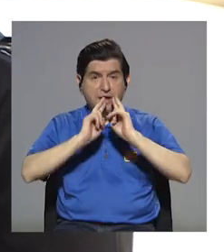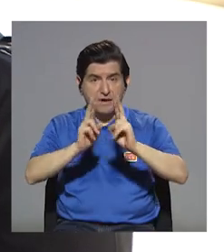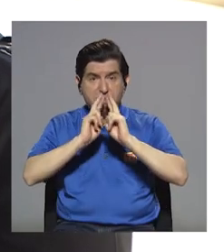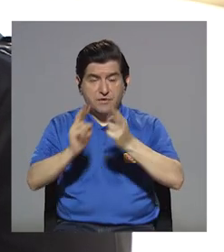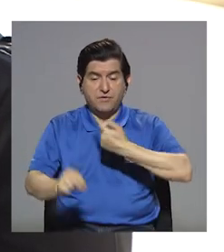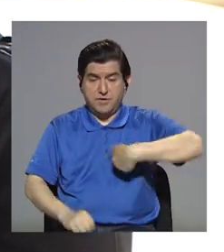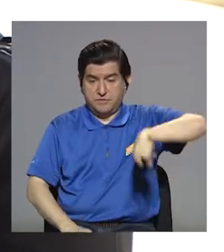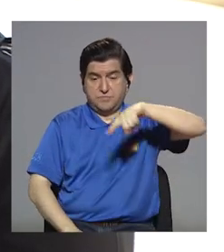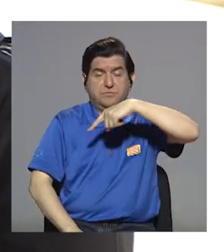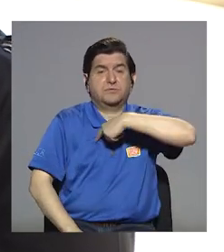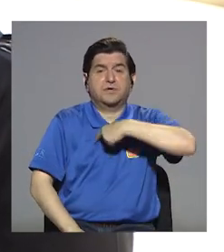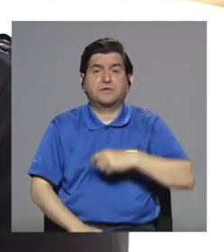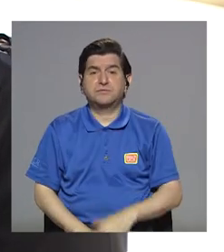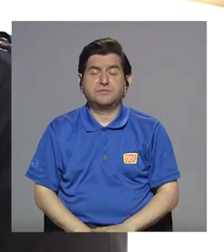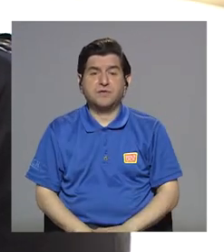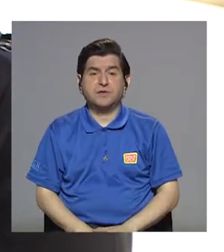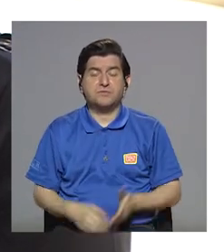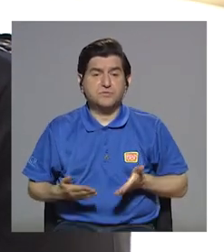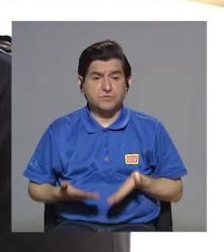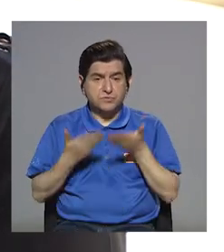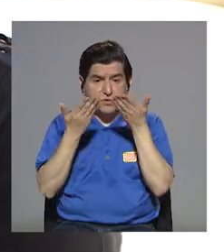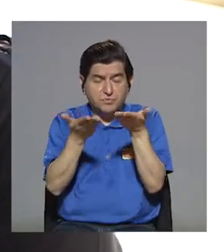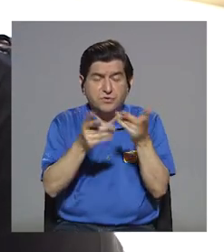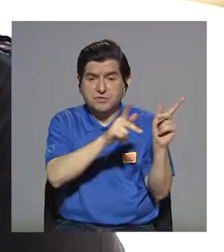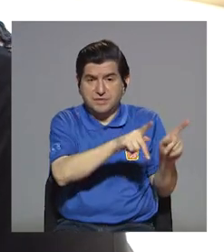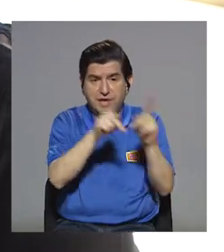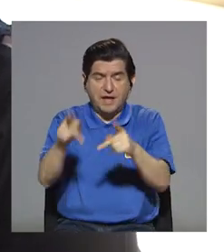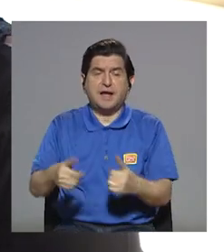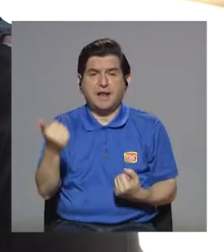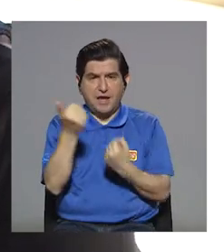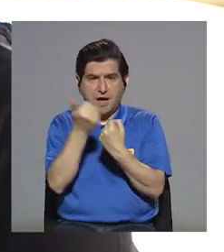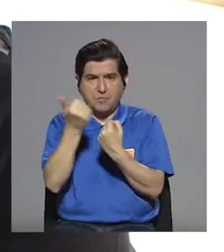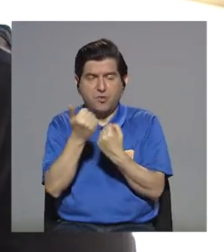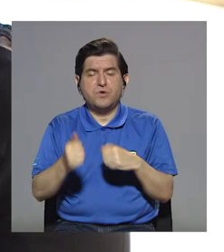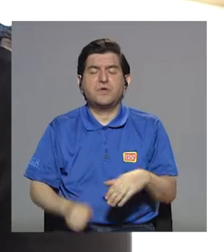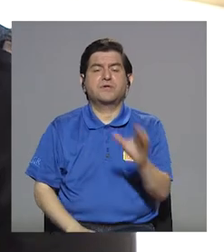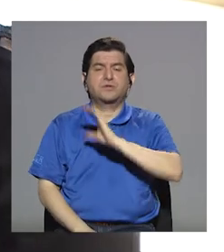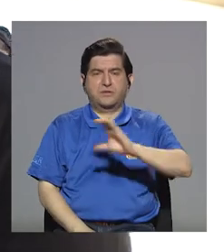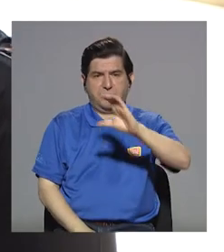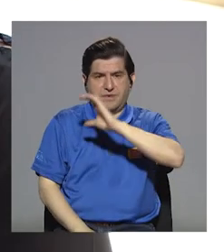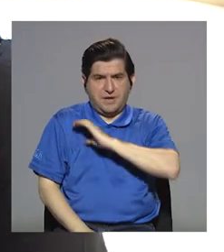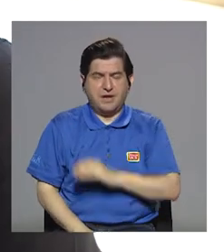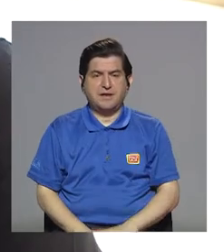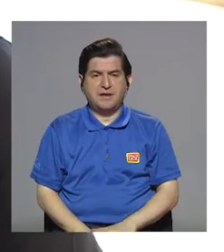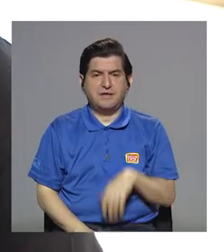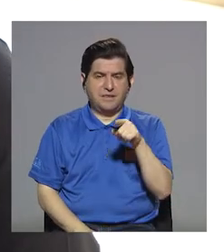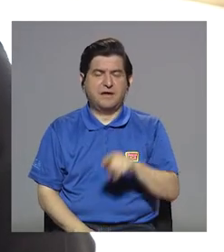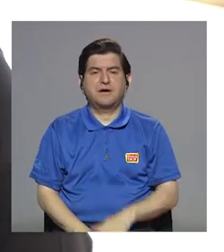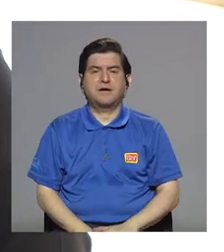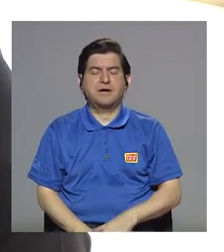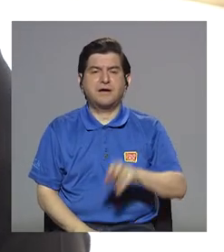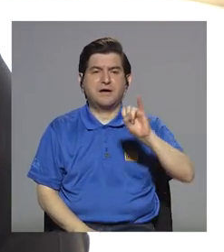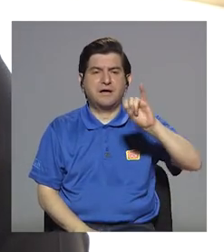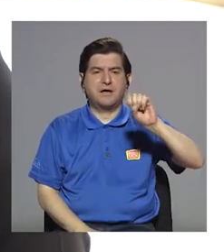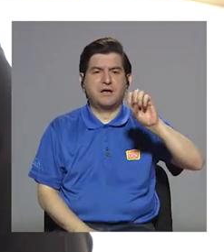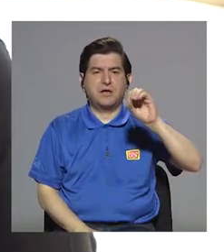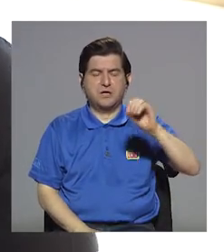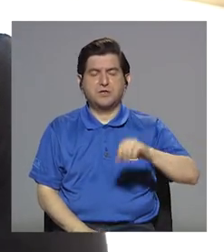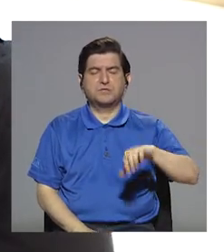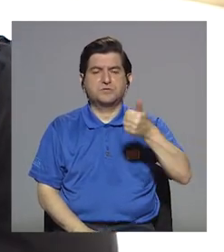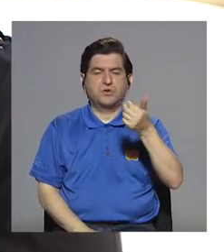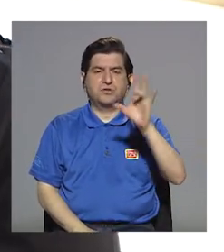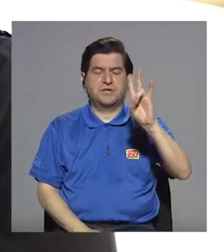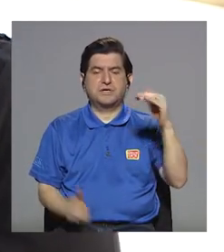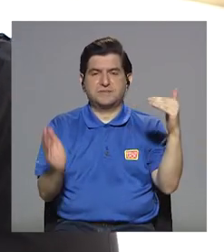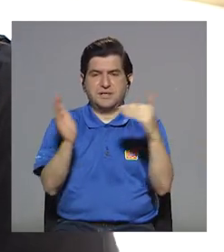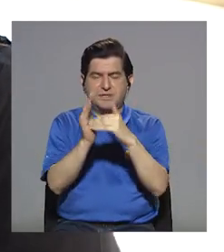nosotros damos hacia el cliente están respaldados por una calidad, que están respaldados por la ISO 17025. Entonces,